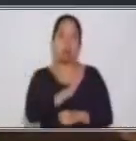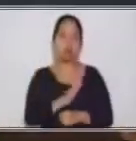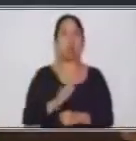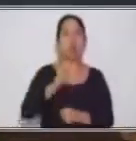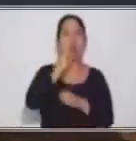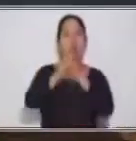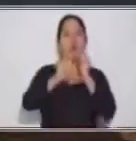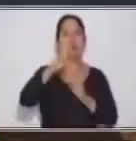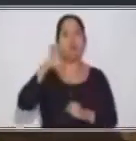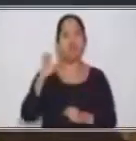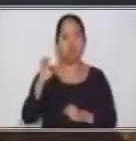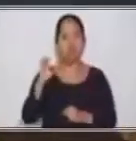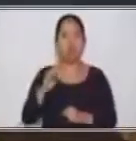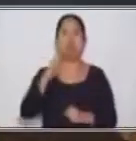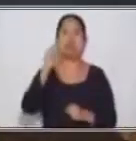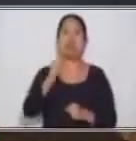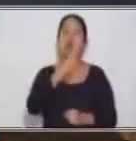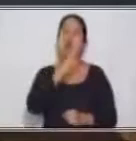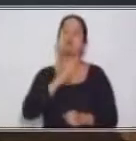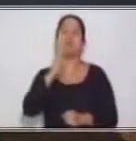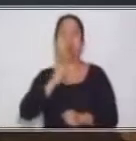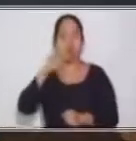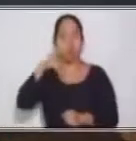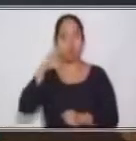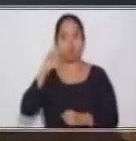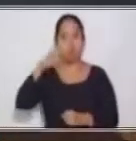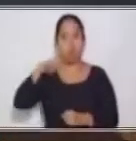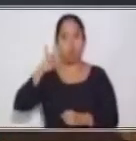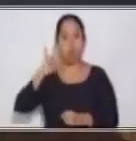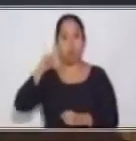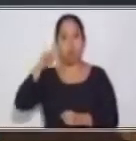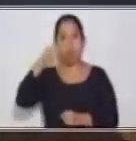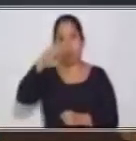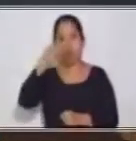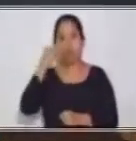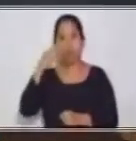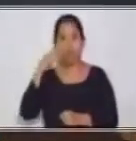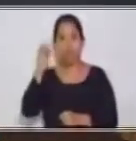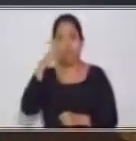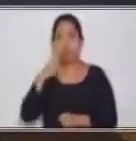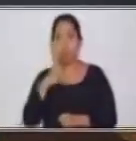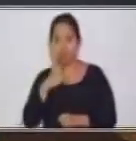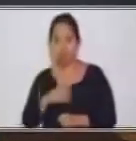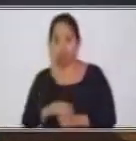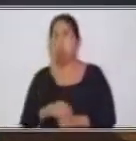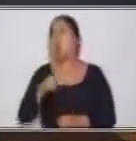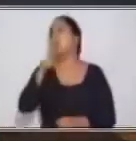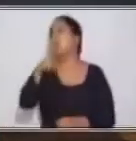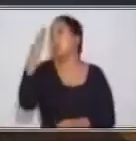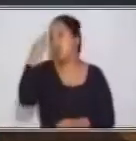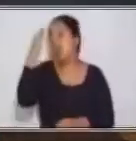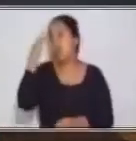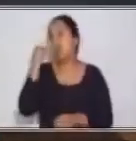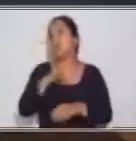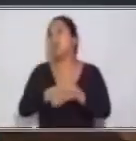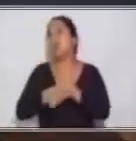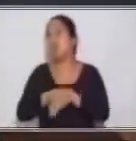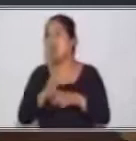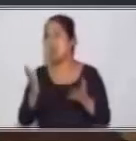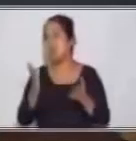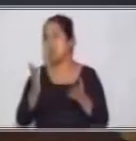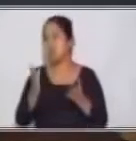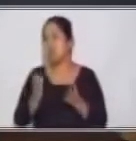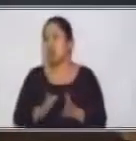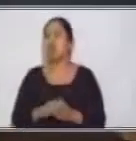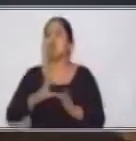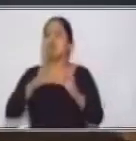copulativos, ¿sí? O de alguna forma el inglés, ¿verdad? Inclusive si usted ya sabe un poquito de inglés y si en caso no lo